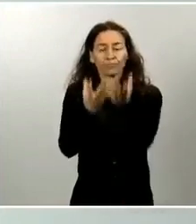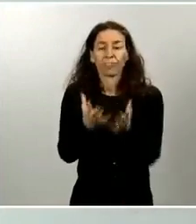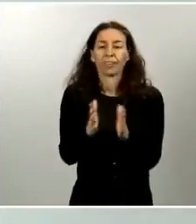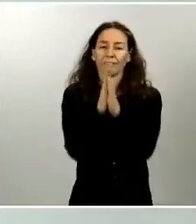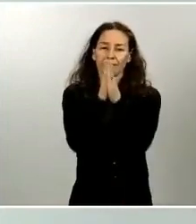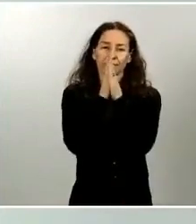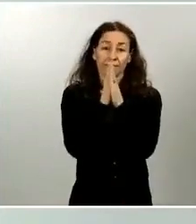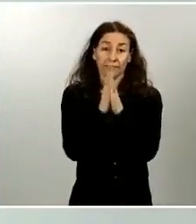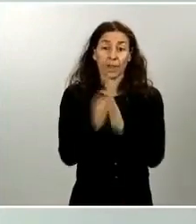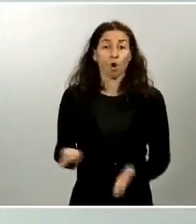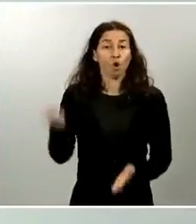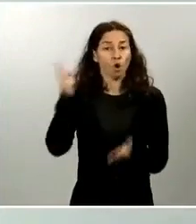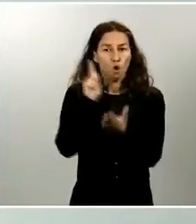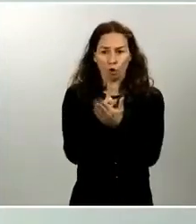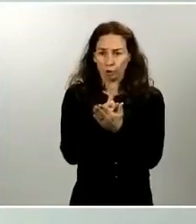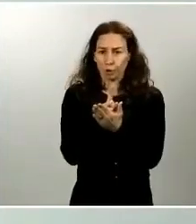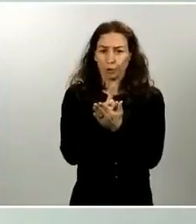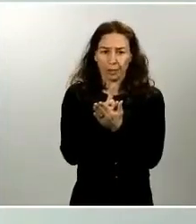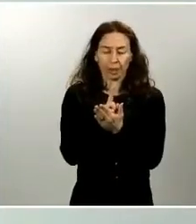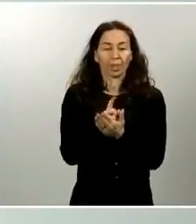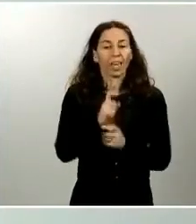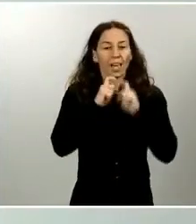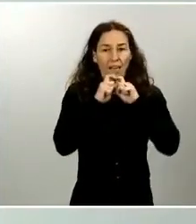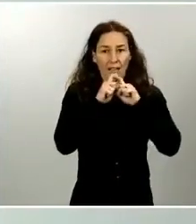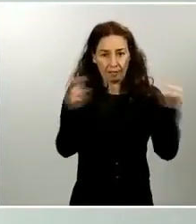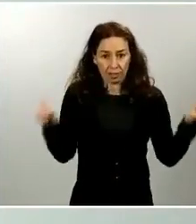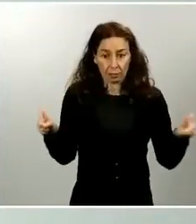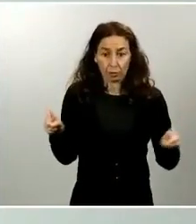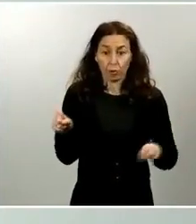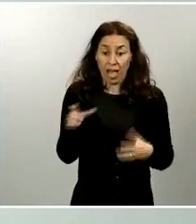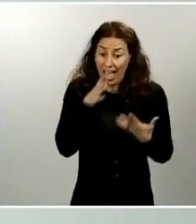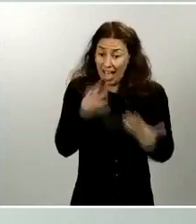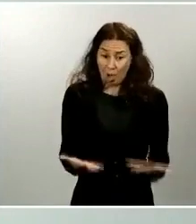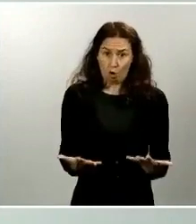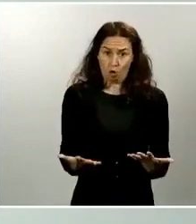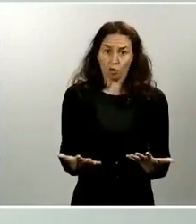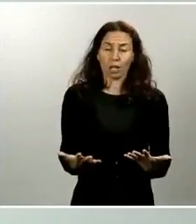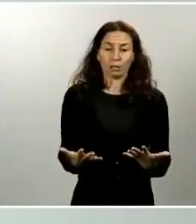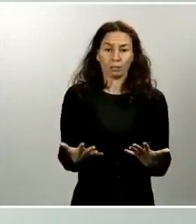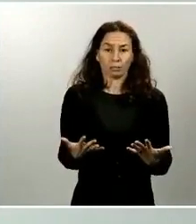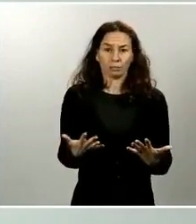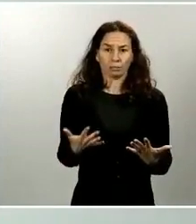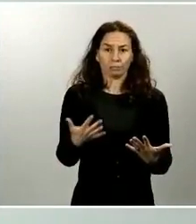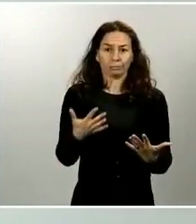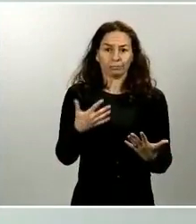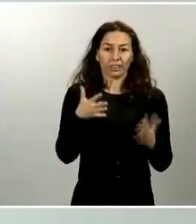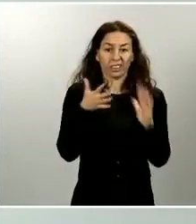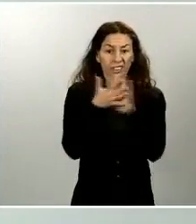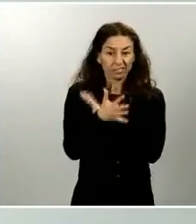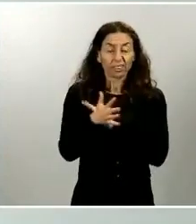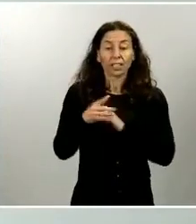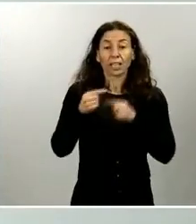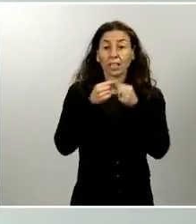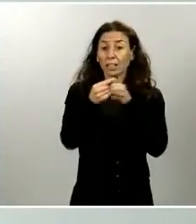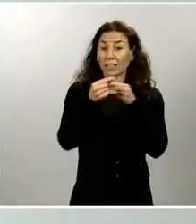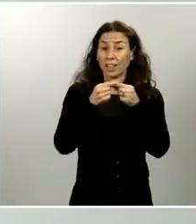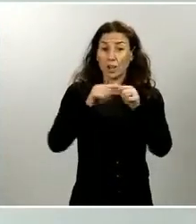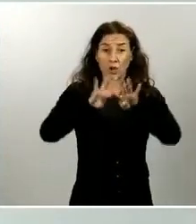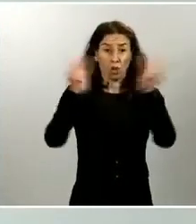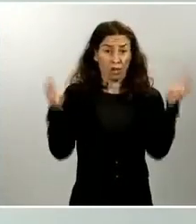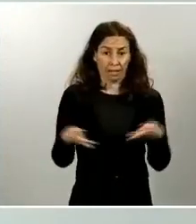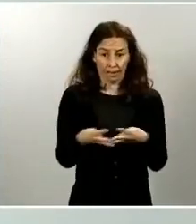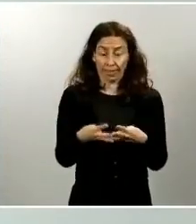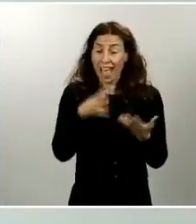acerca de los peligros que ahora más que nunca nos acechan en la red. Un medio que en estos días